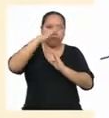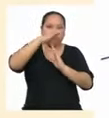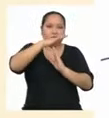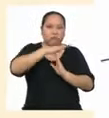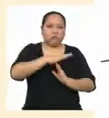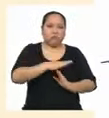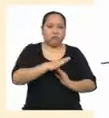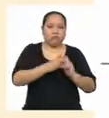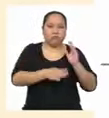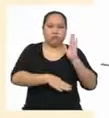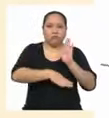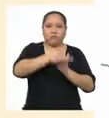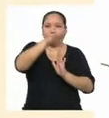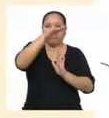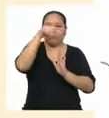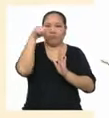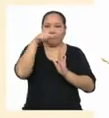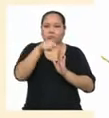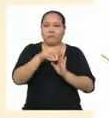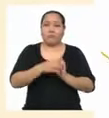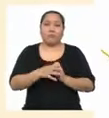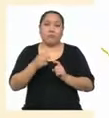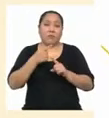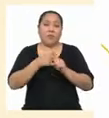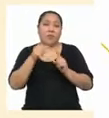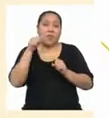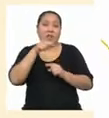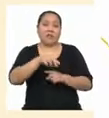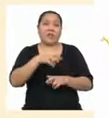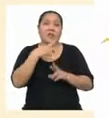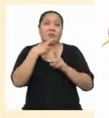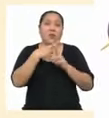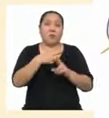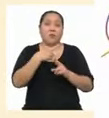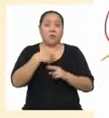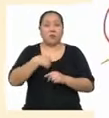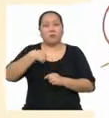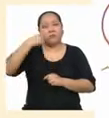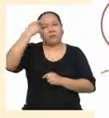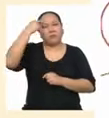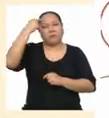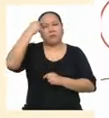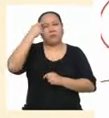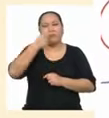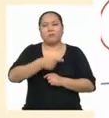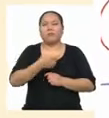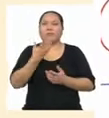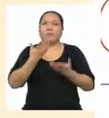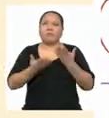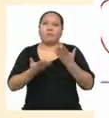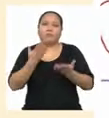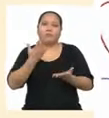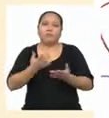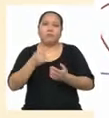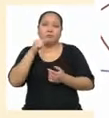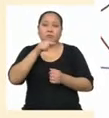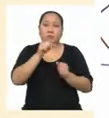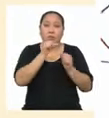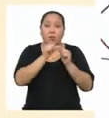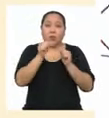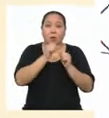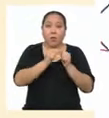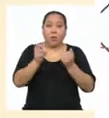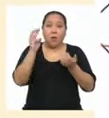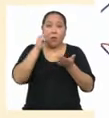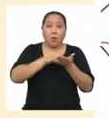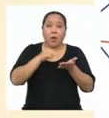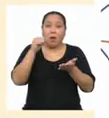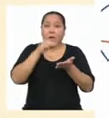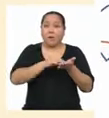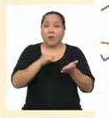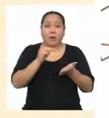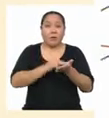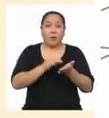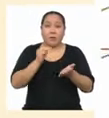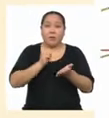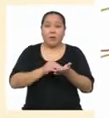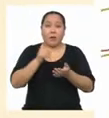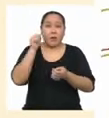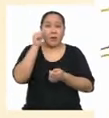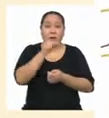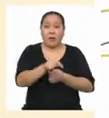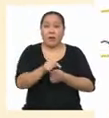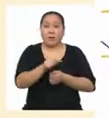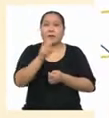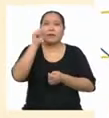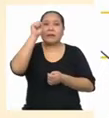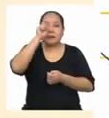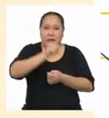discriminados Pero este resultado me hace pensar Que aunque el valor que más se ha repetido En esta pregunta Haya